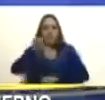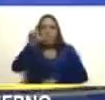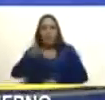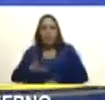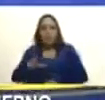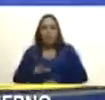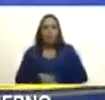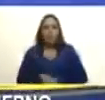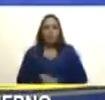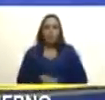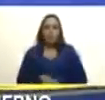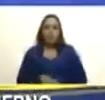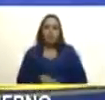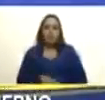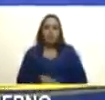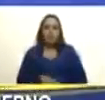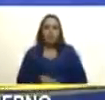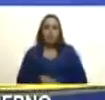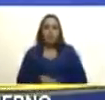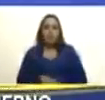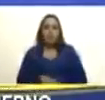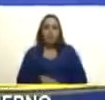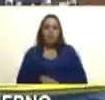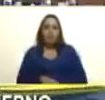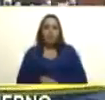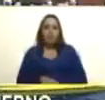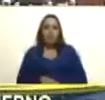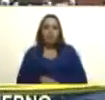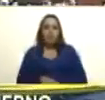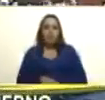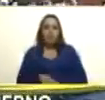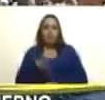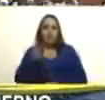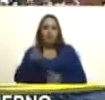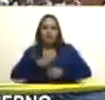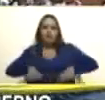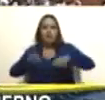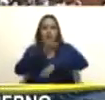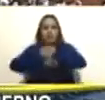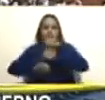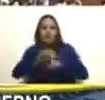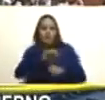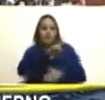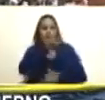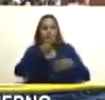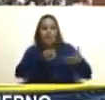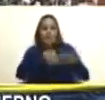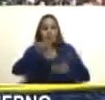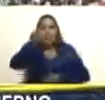nueva zona de defensa integral Guayana Esequiba